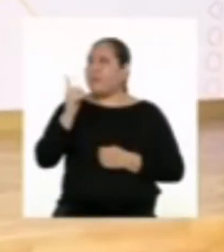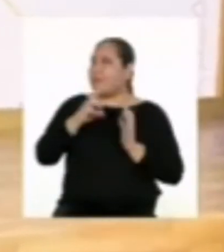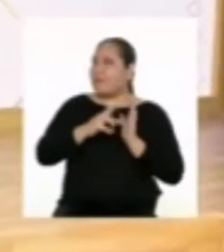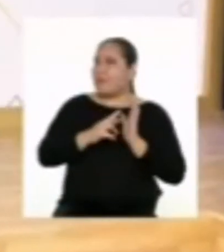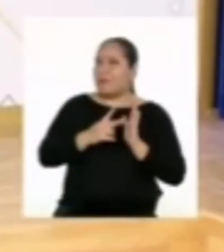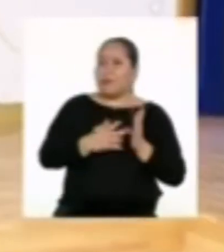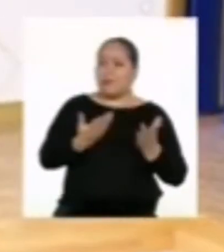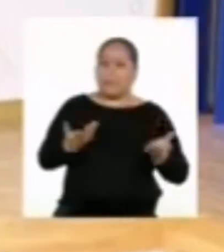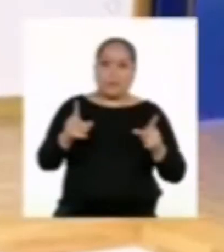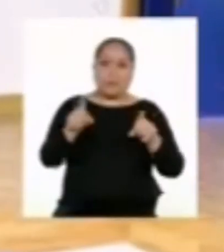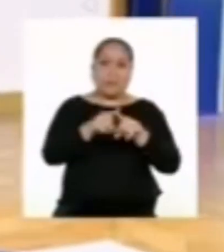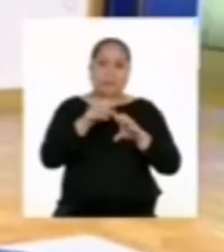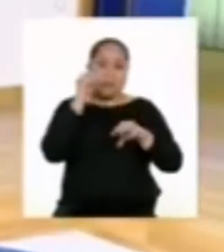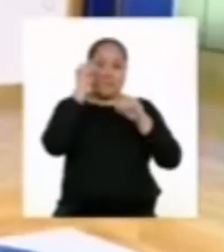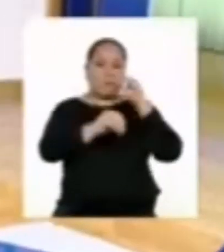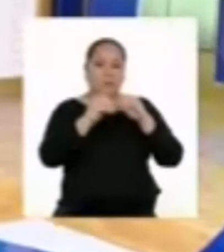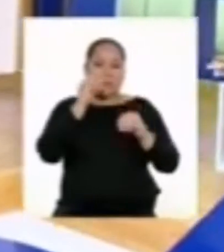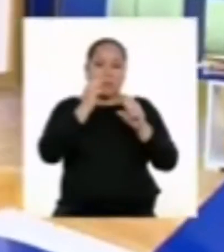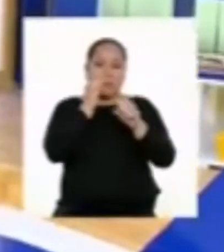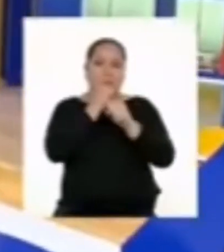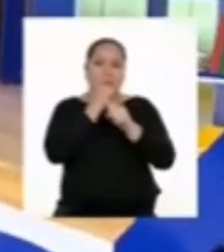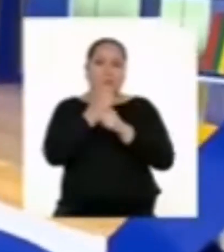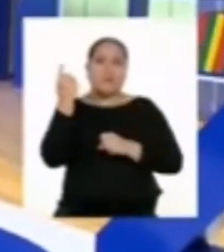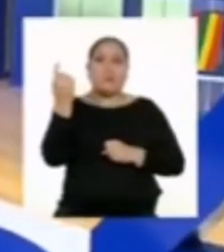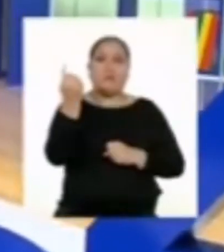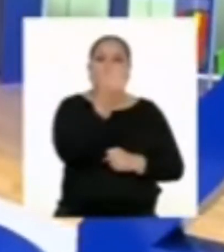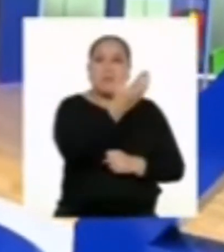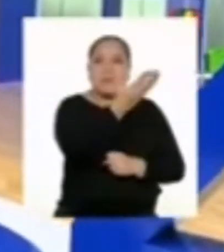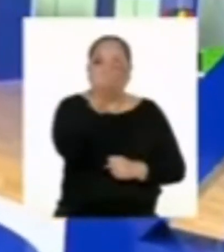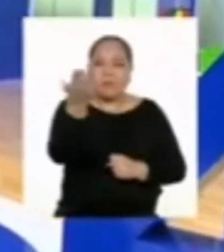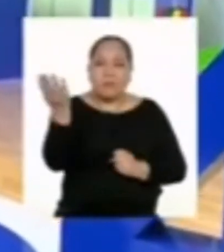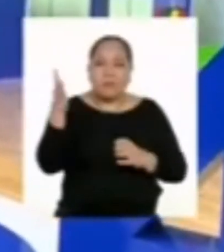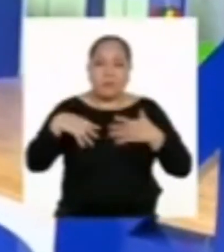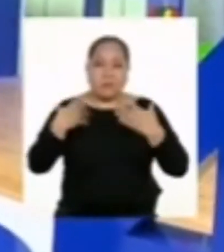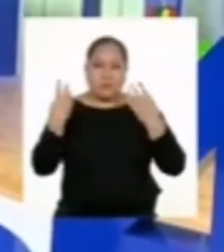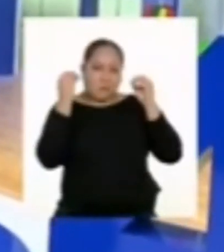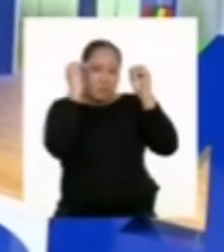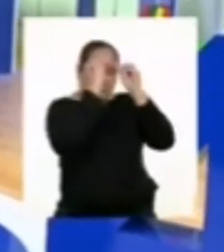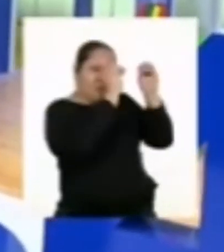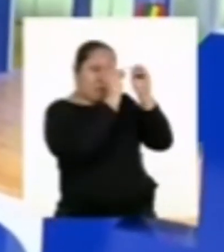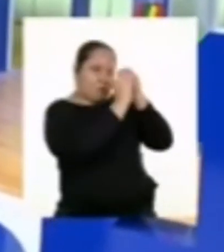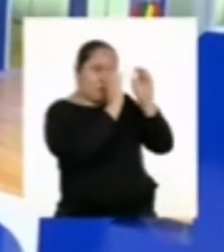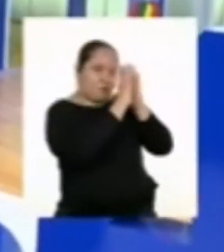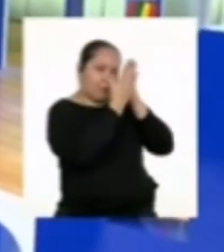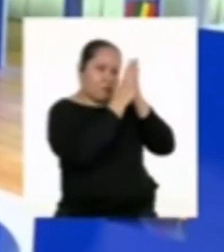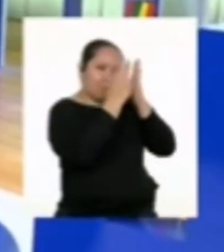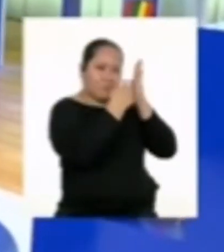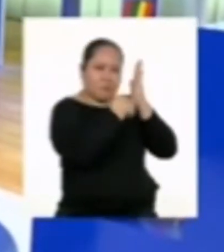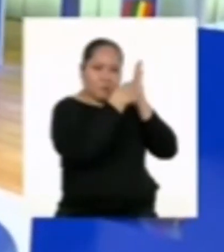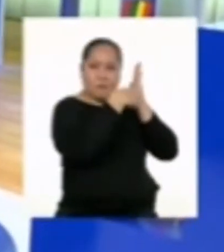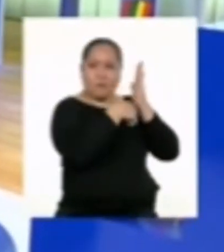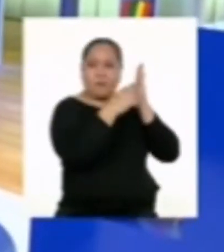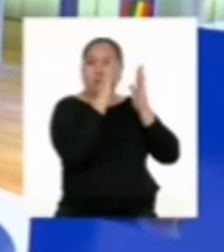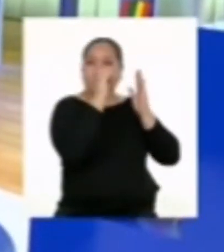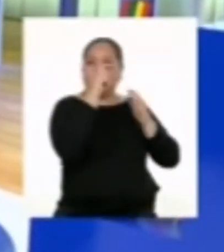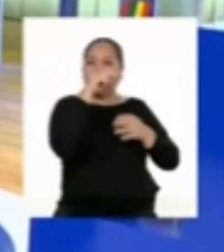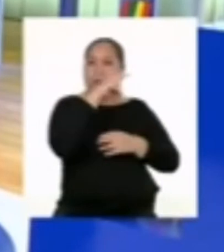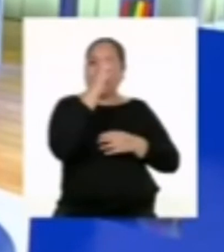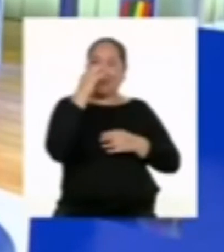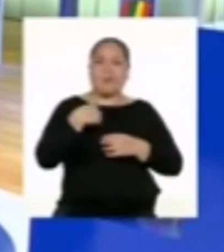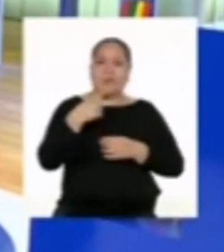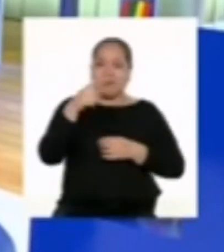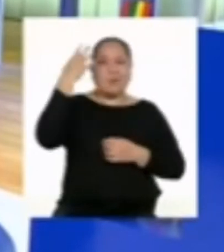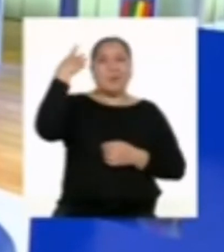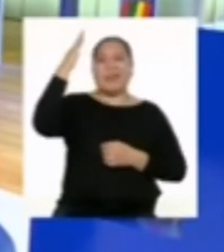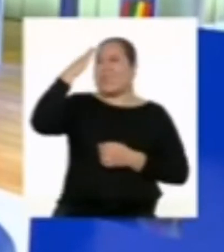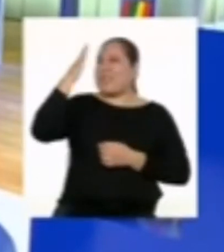que además de desarrollar nuestro trabajo, cada uno y una de ustedes podrá personalizar su fanzine como quieran. Yo ya sé